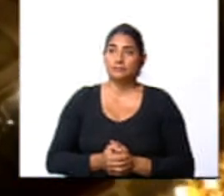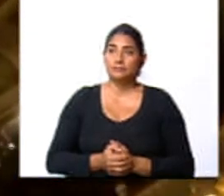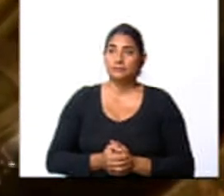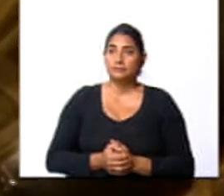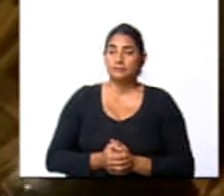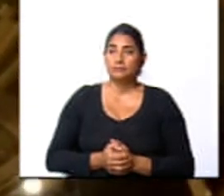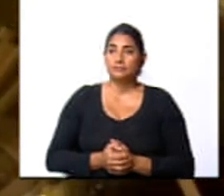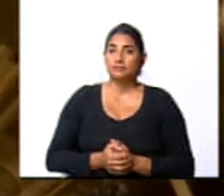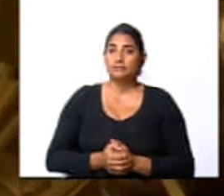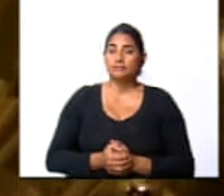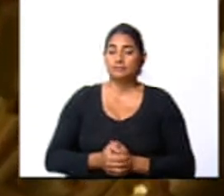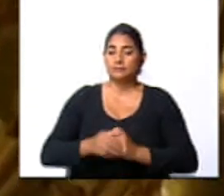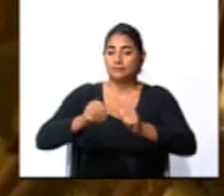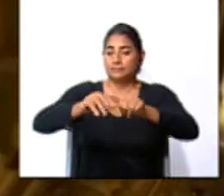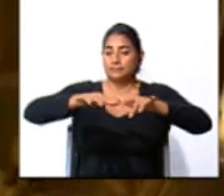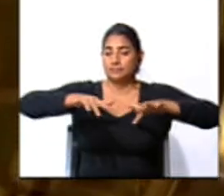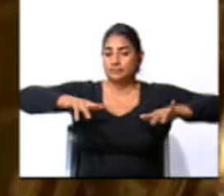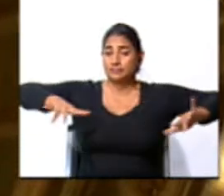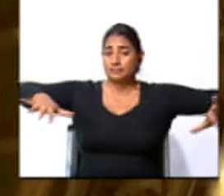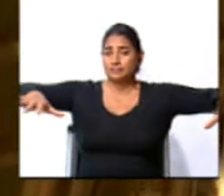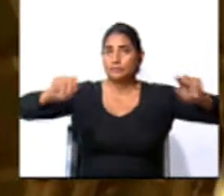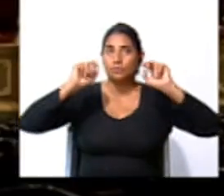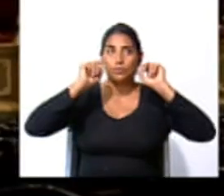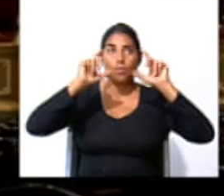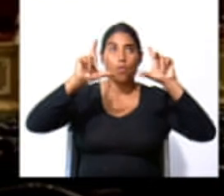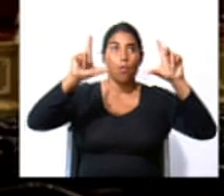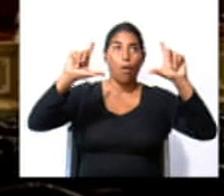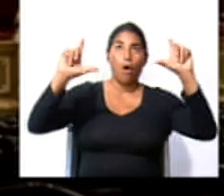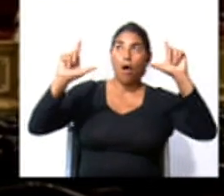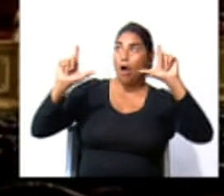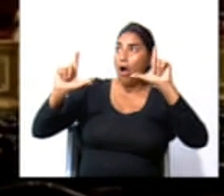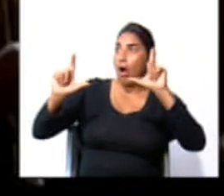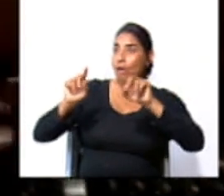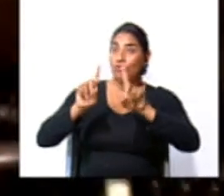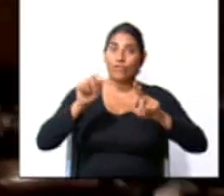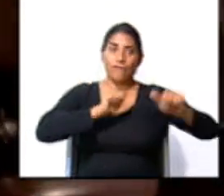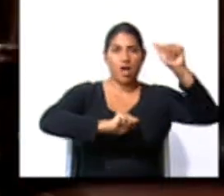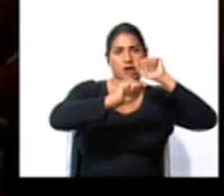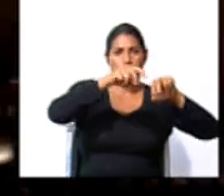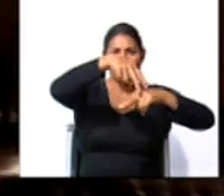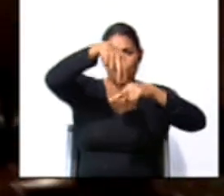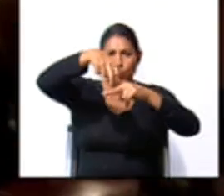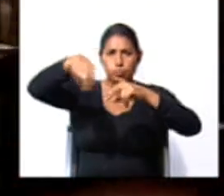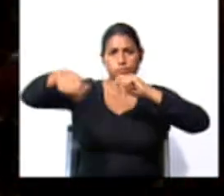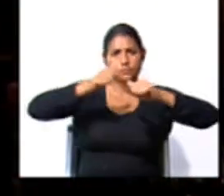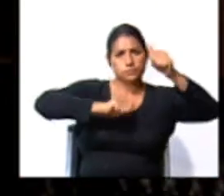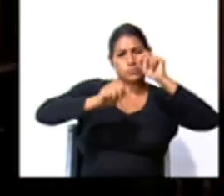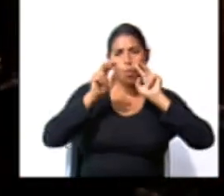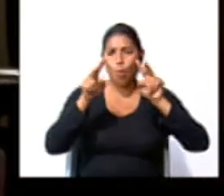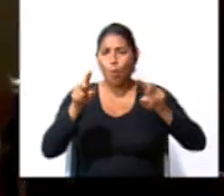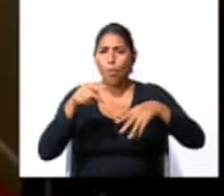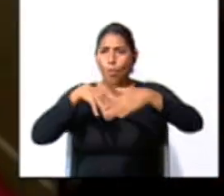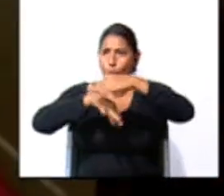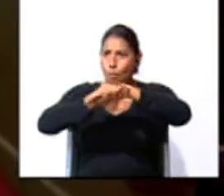El auditorio es impresionante para disfrutar de diferentes presentaciones artísticas. El mecanismo de elevación del piso de luneta